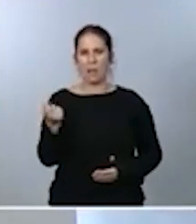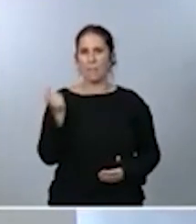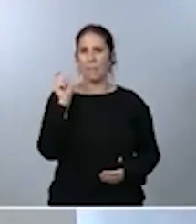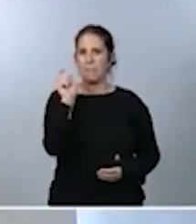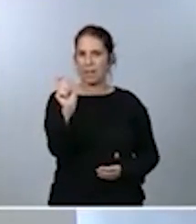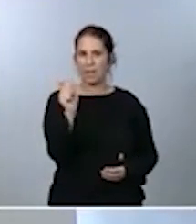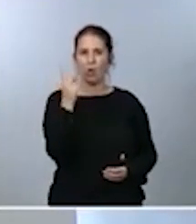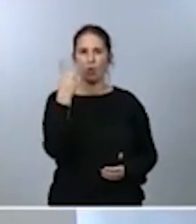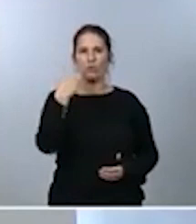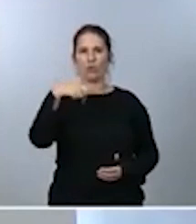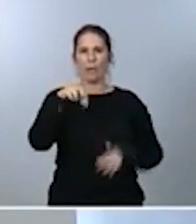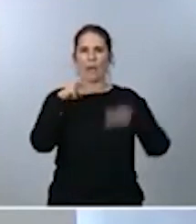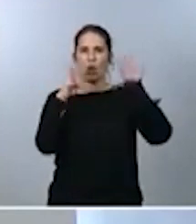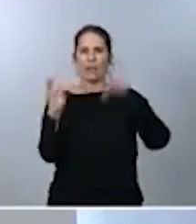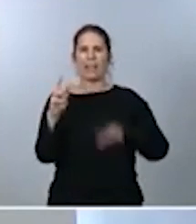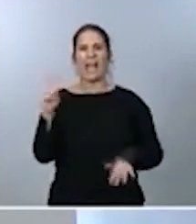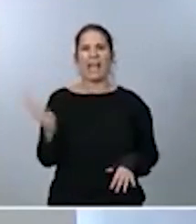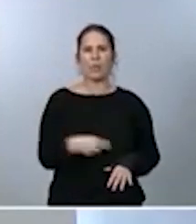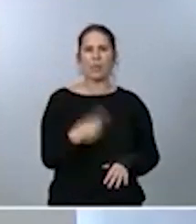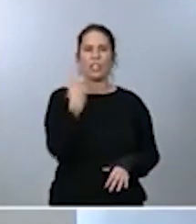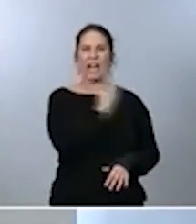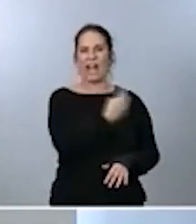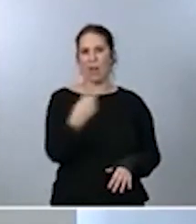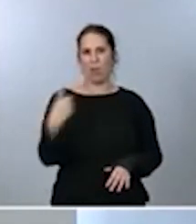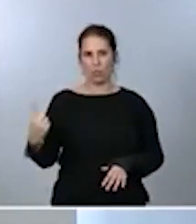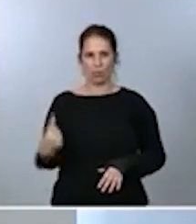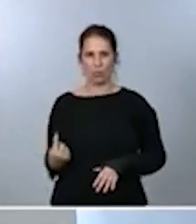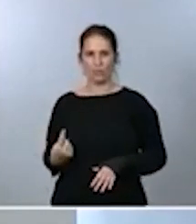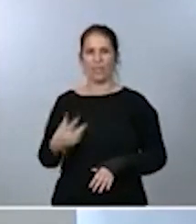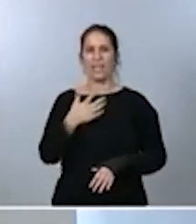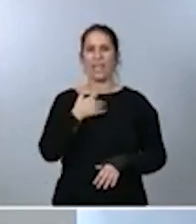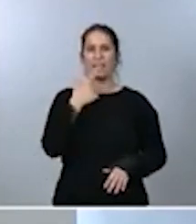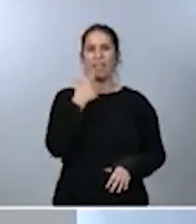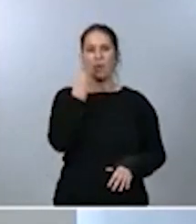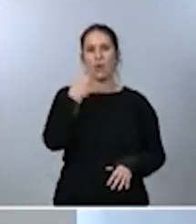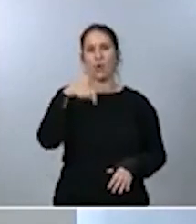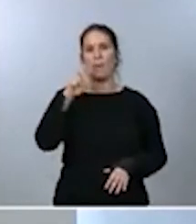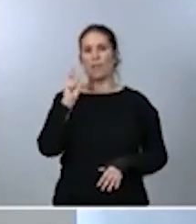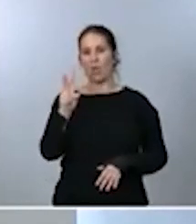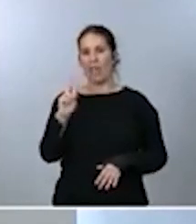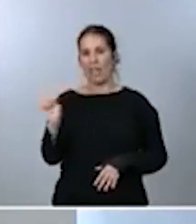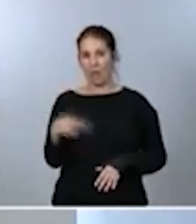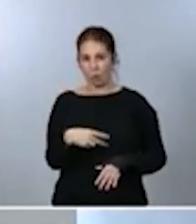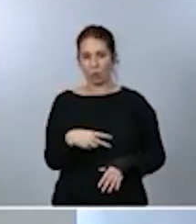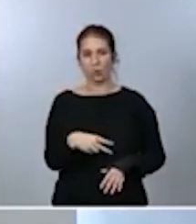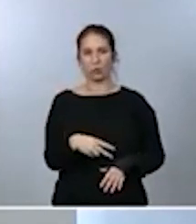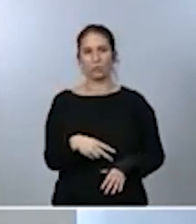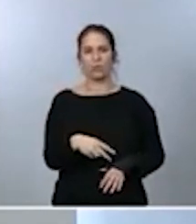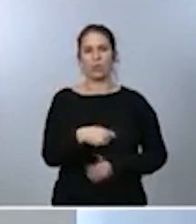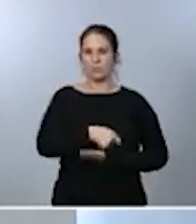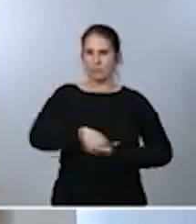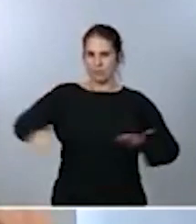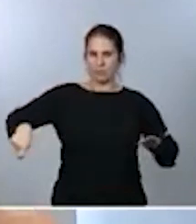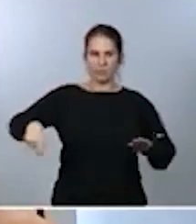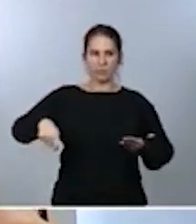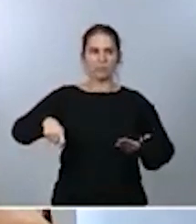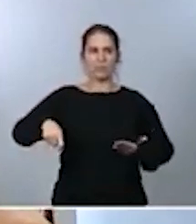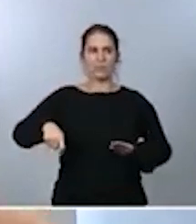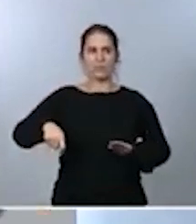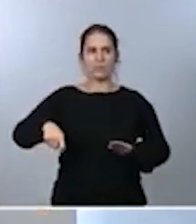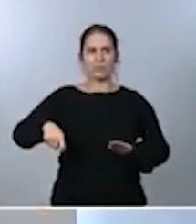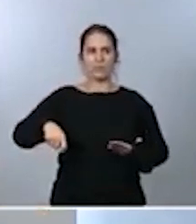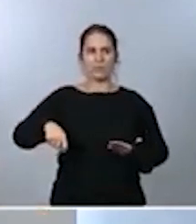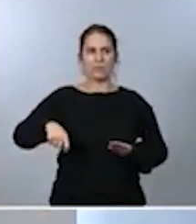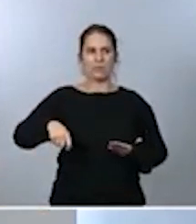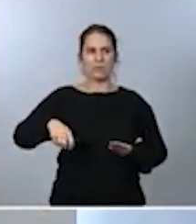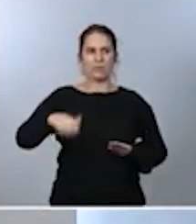,90 euros por dosis de los cuales 1,12 euros son abonados pagados a cargo del